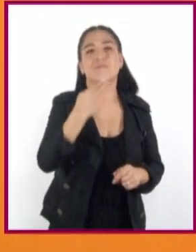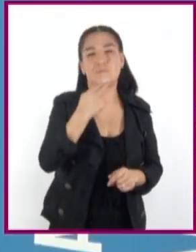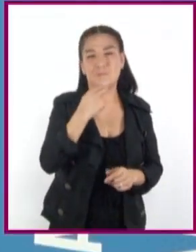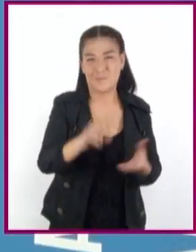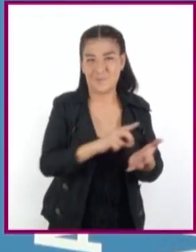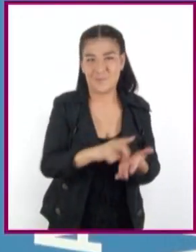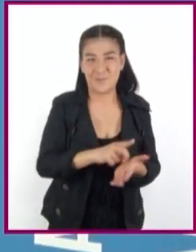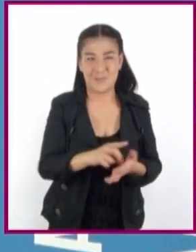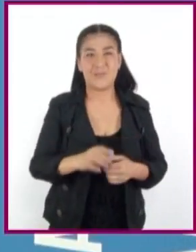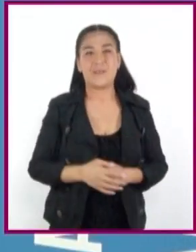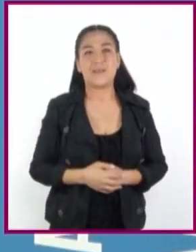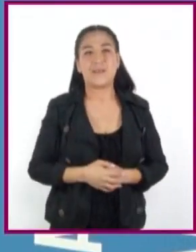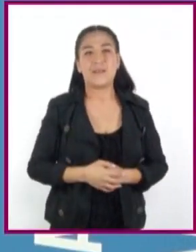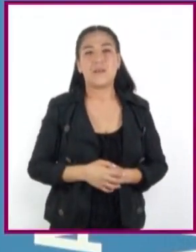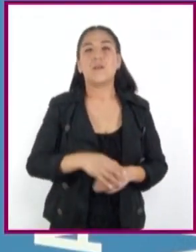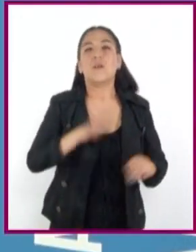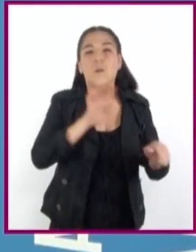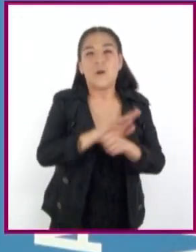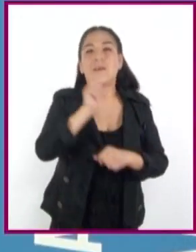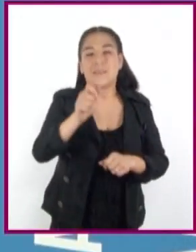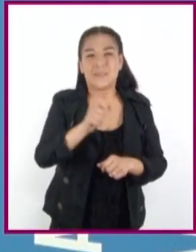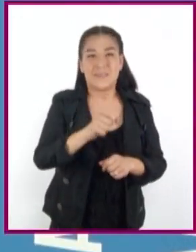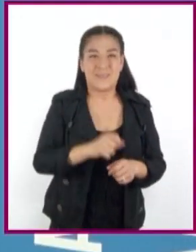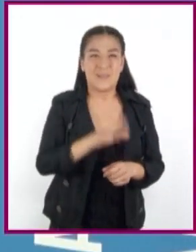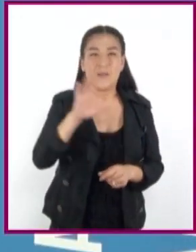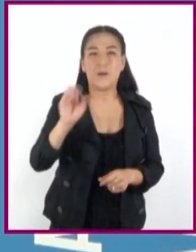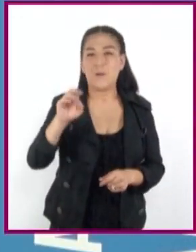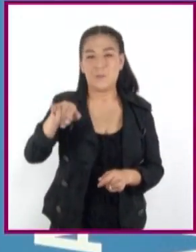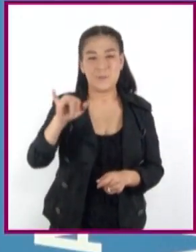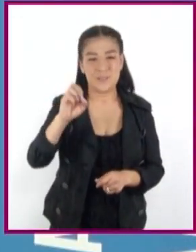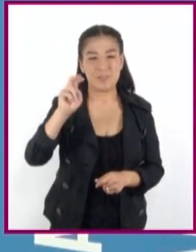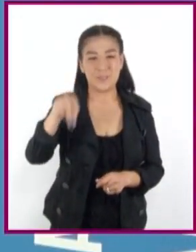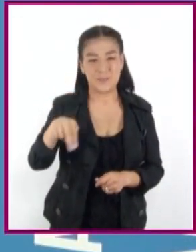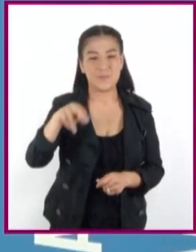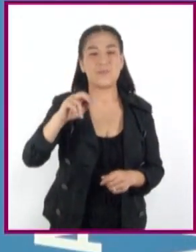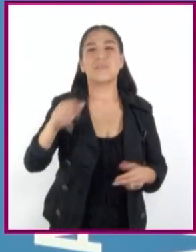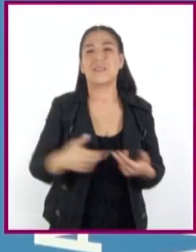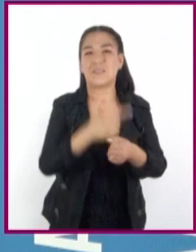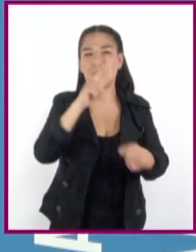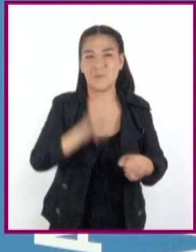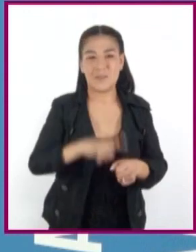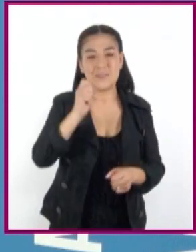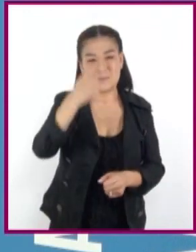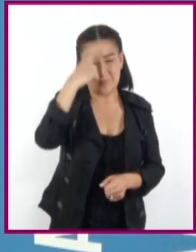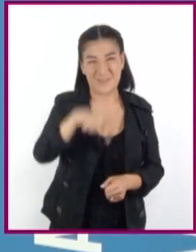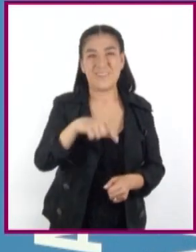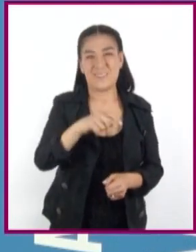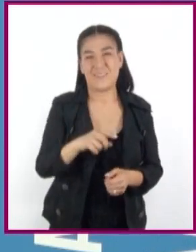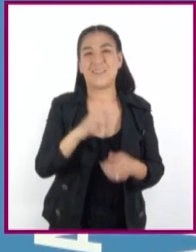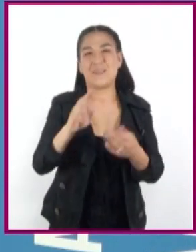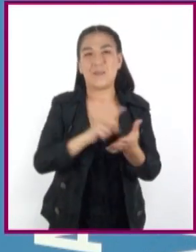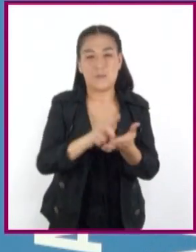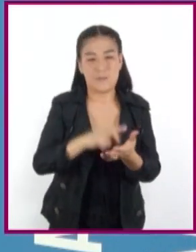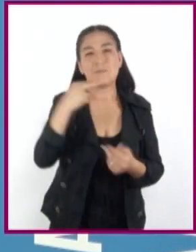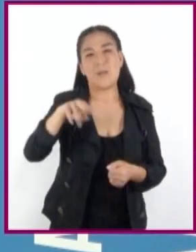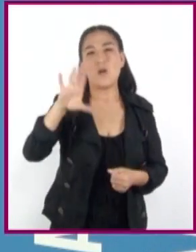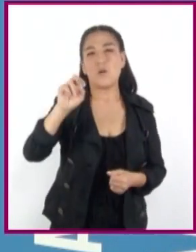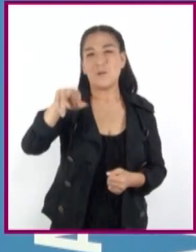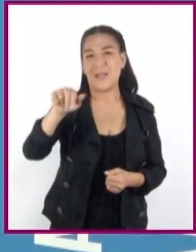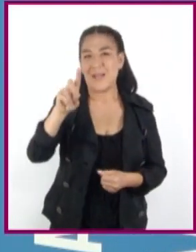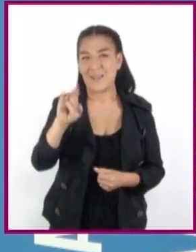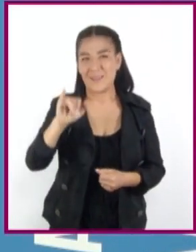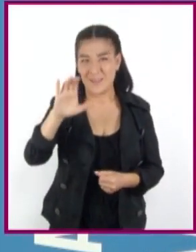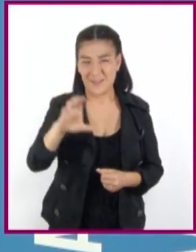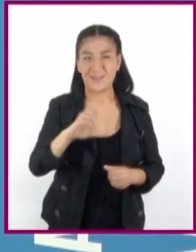drogas. La Comisión Nacional contra las Adicciones, CONADIC, es un órgano encargado de la prevención y atención